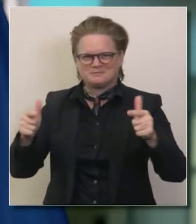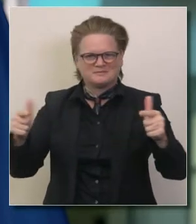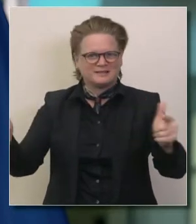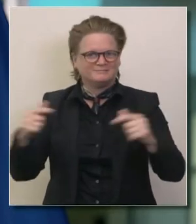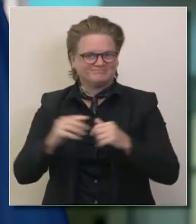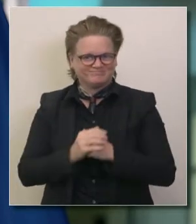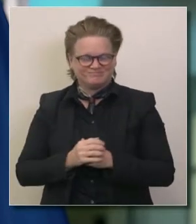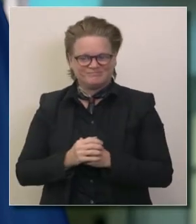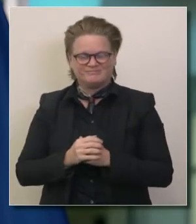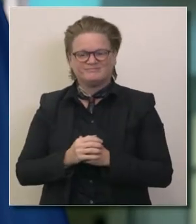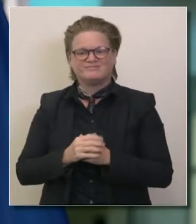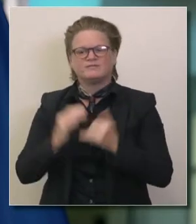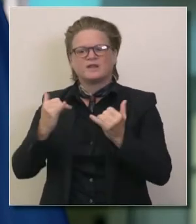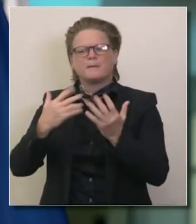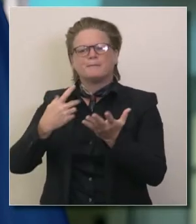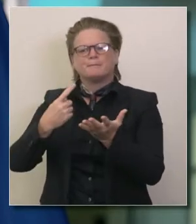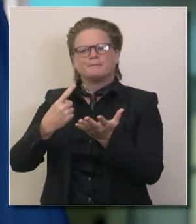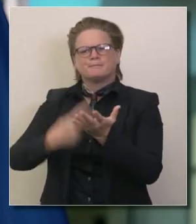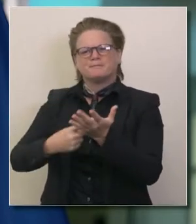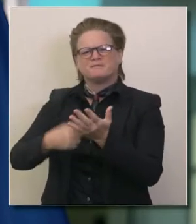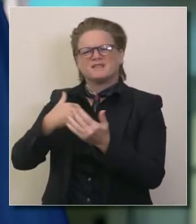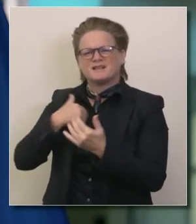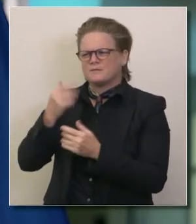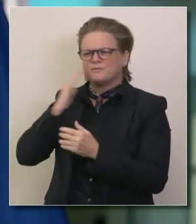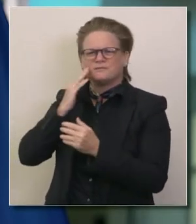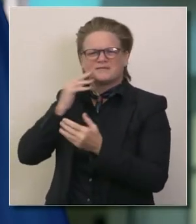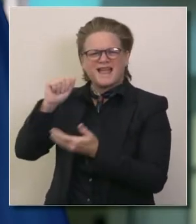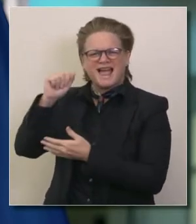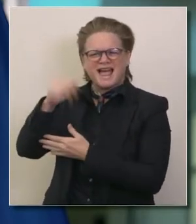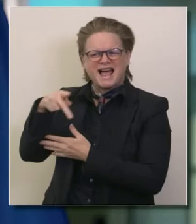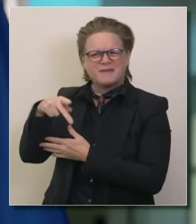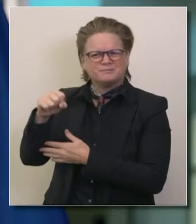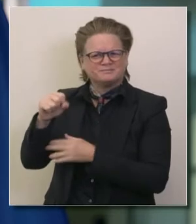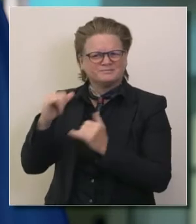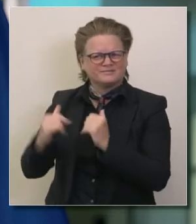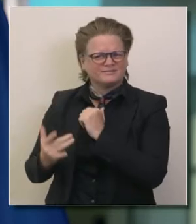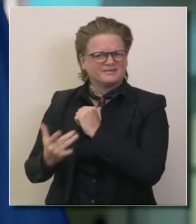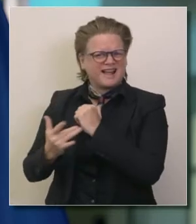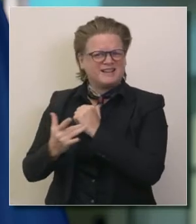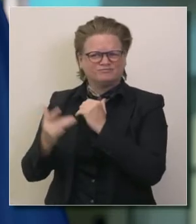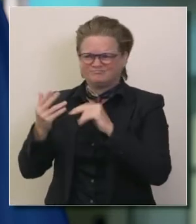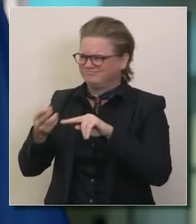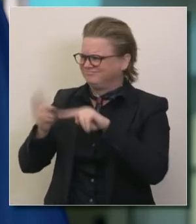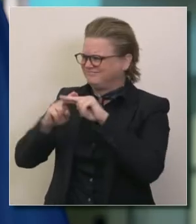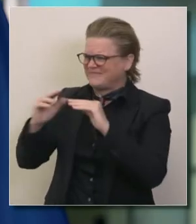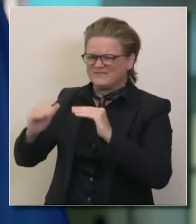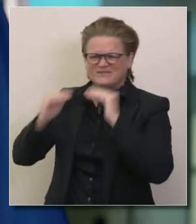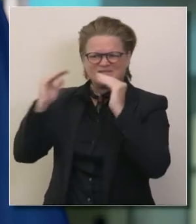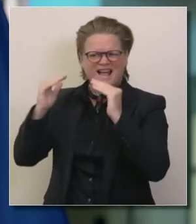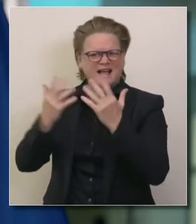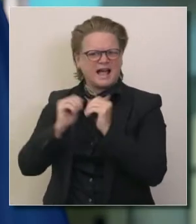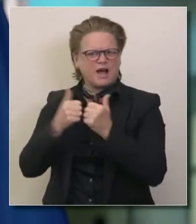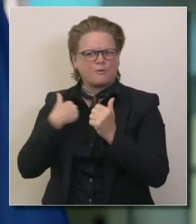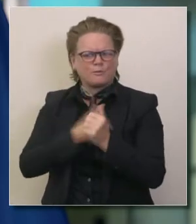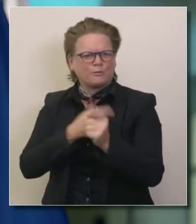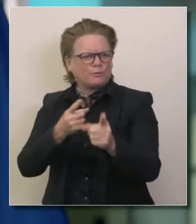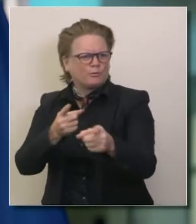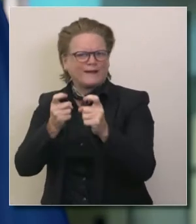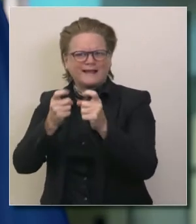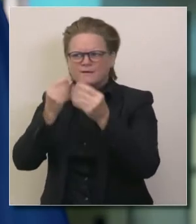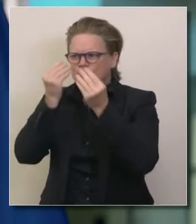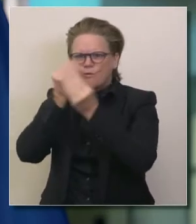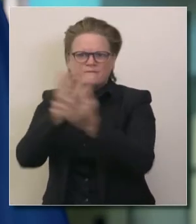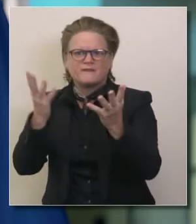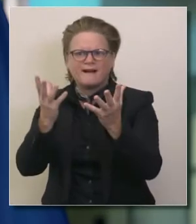hemos hablado mucho de los las aplicaciones y de cómo la tecnología puede avanzar nuestros esfuerzos para notificar a